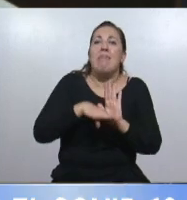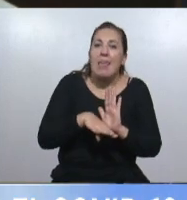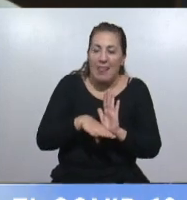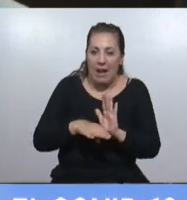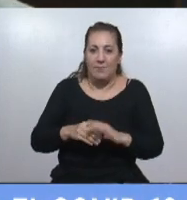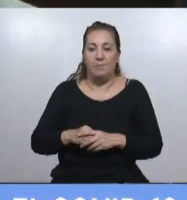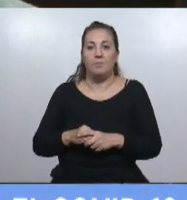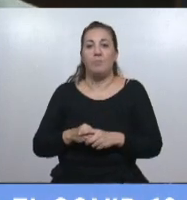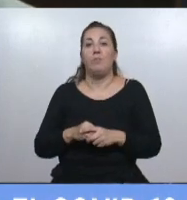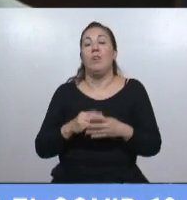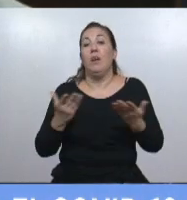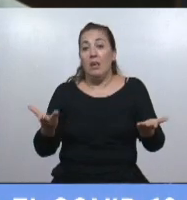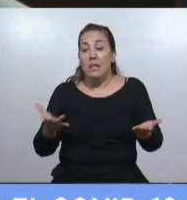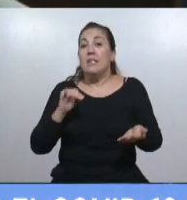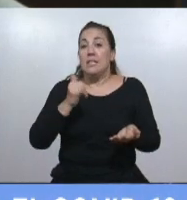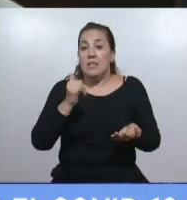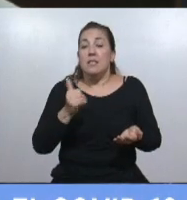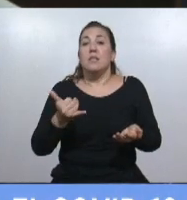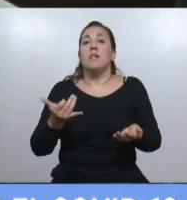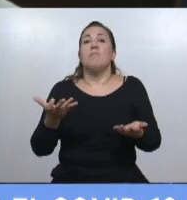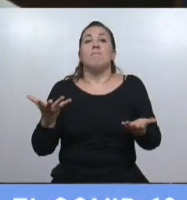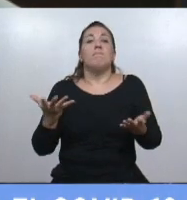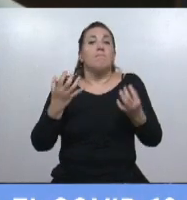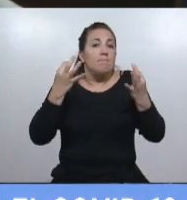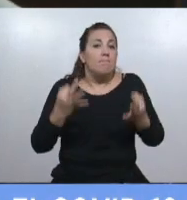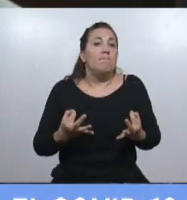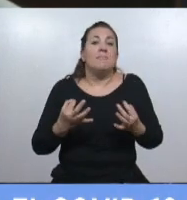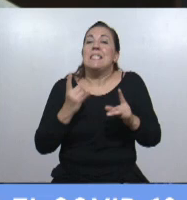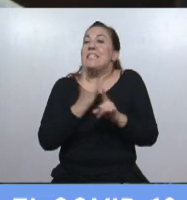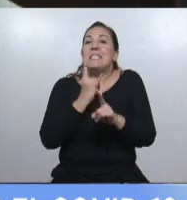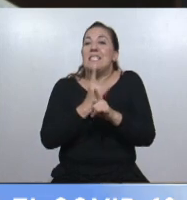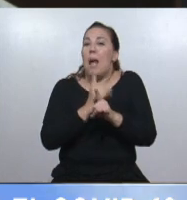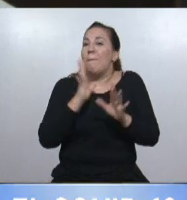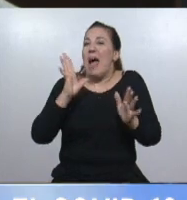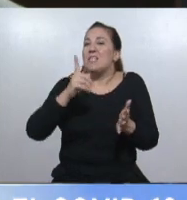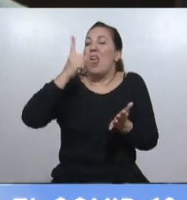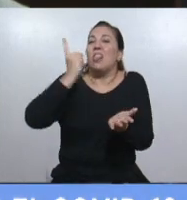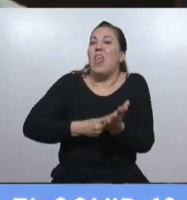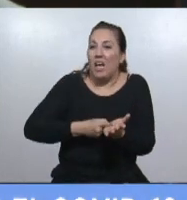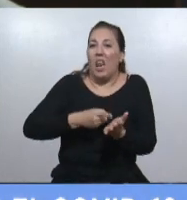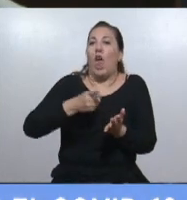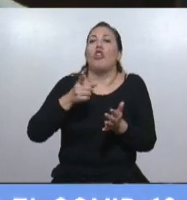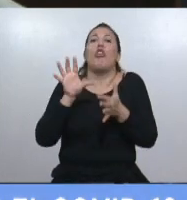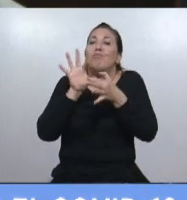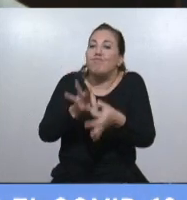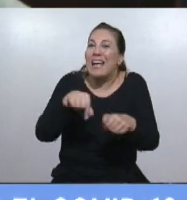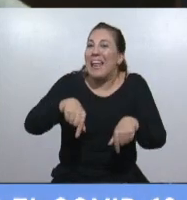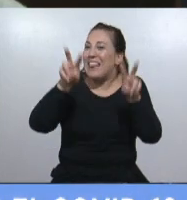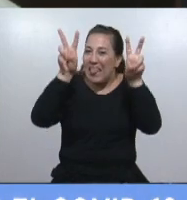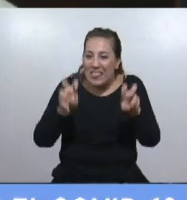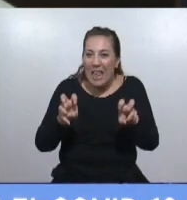Y por supuesto que como cada uno de los decretos de necesidad de urgencia anteriores vinculados a este tema,